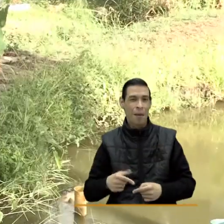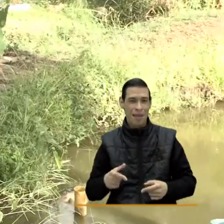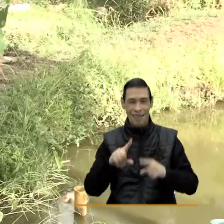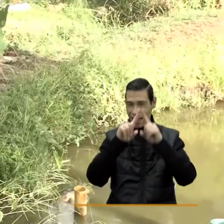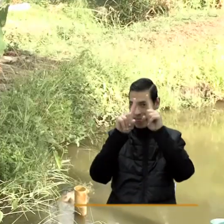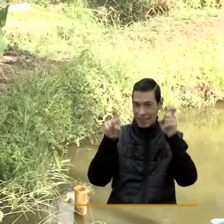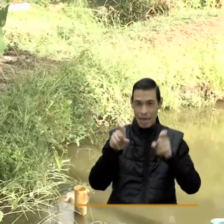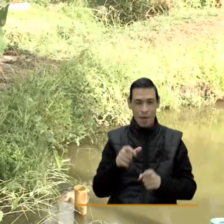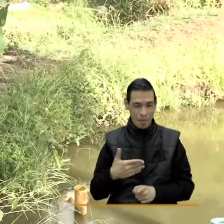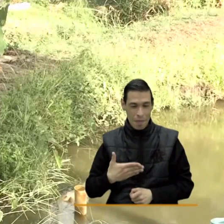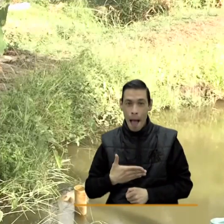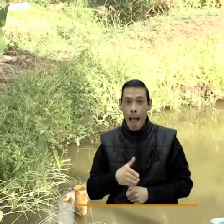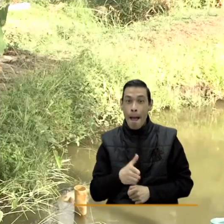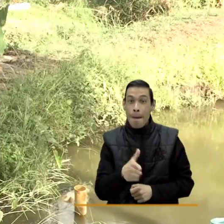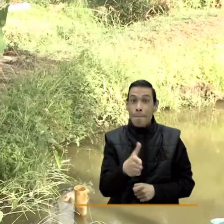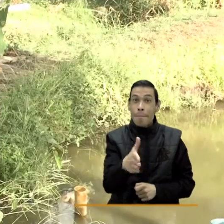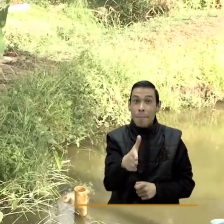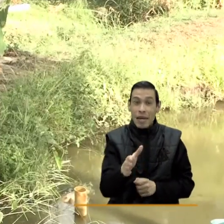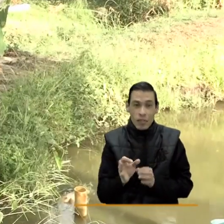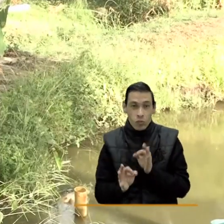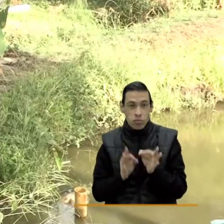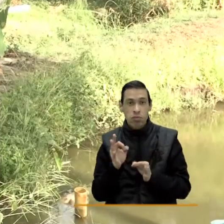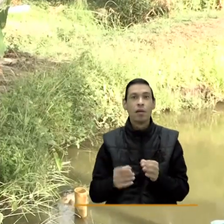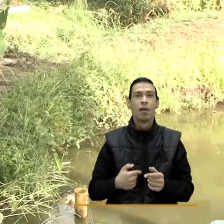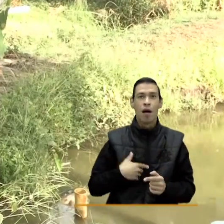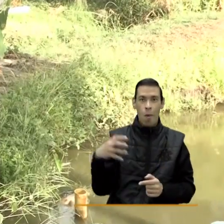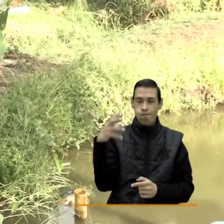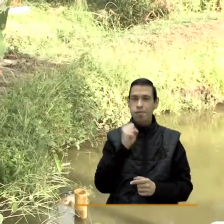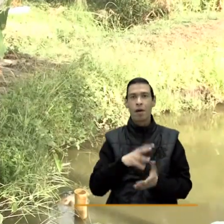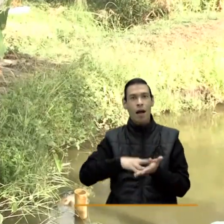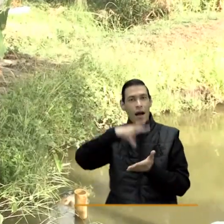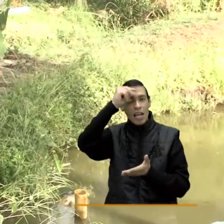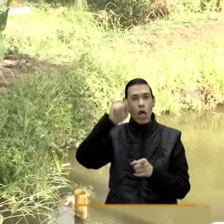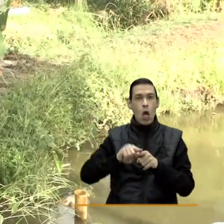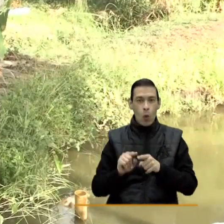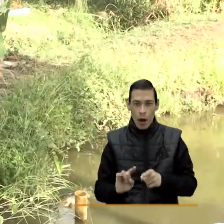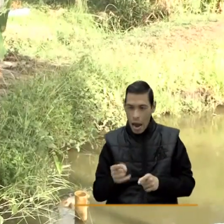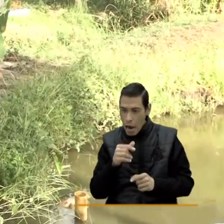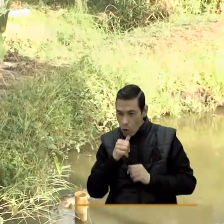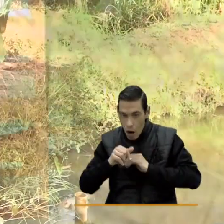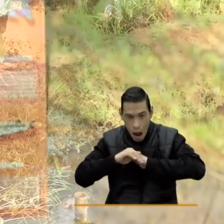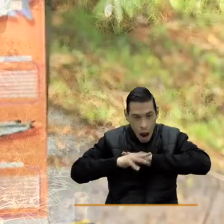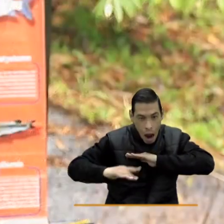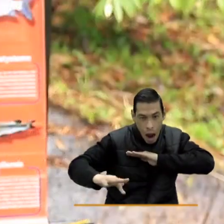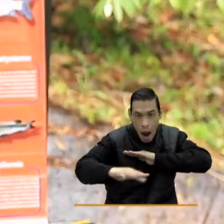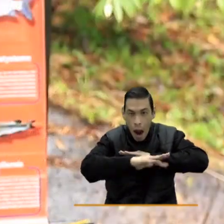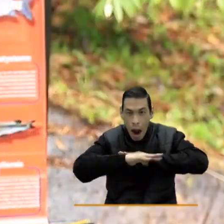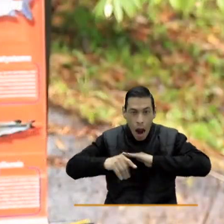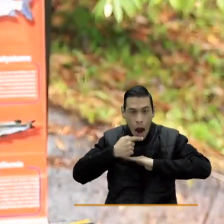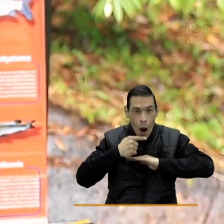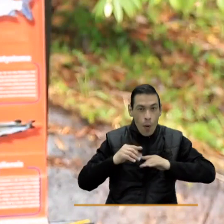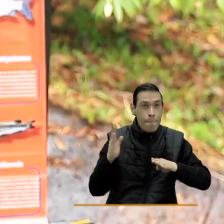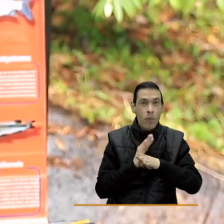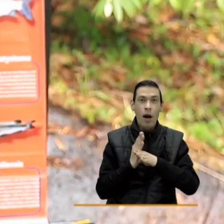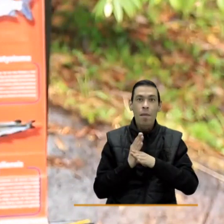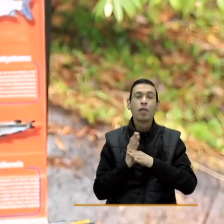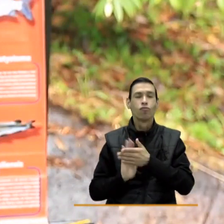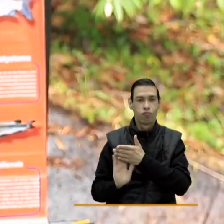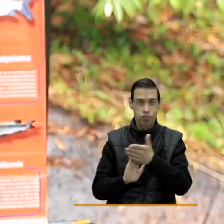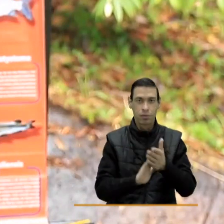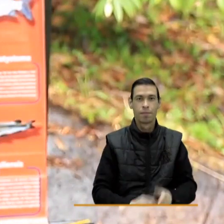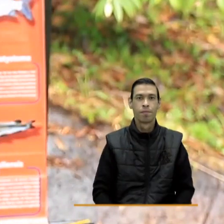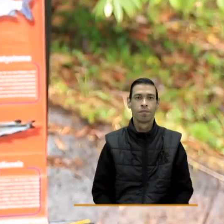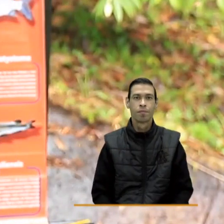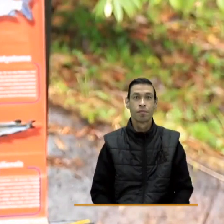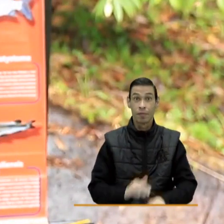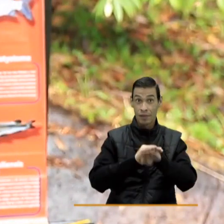acuicultura nosotros aprendí yo a solucionar problemas en nuestros lagos. Los invito a venir a